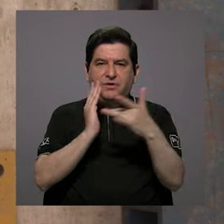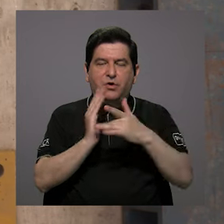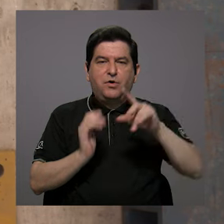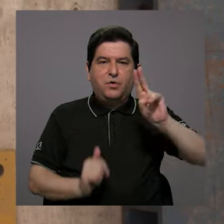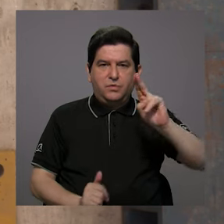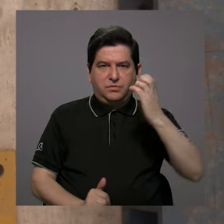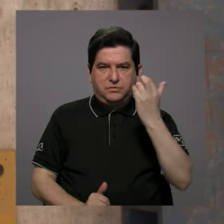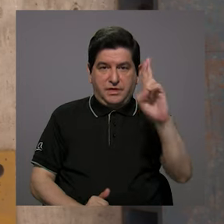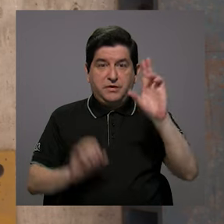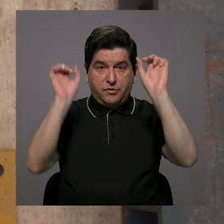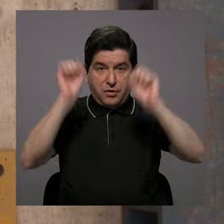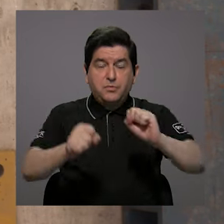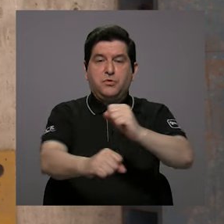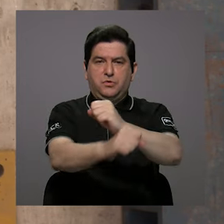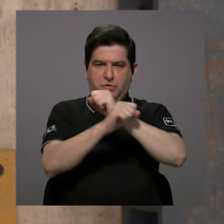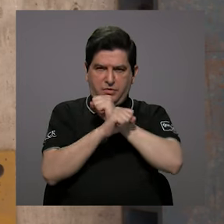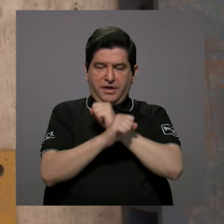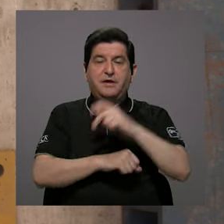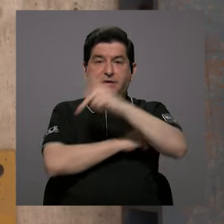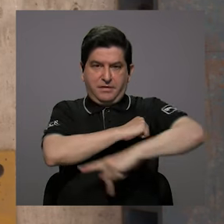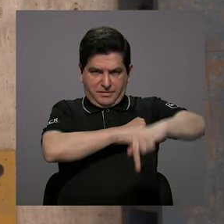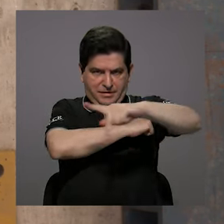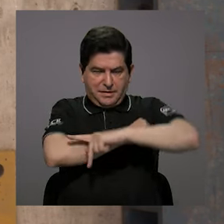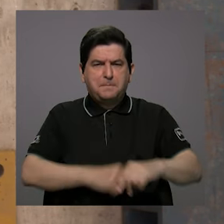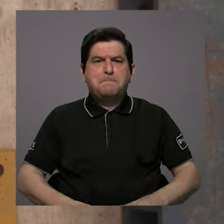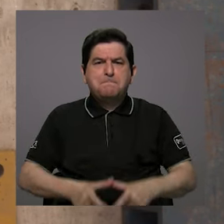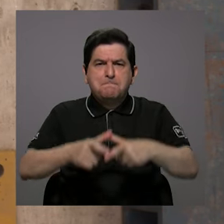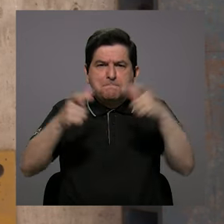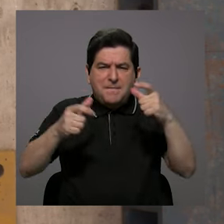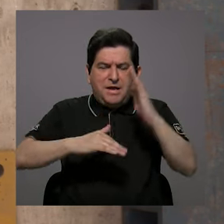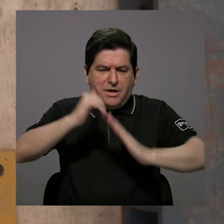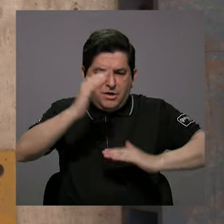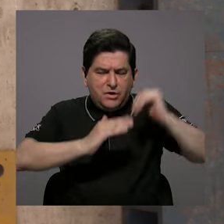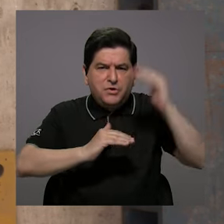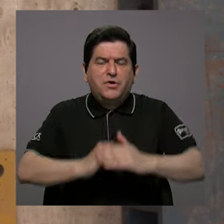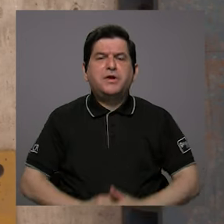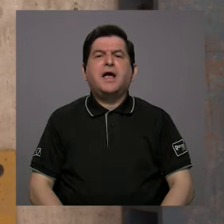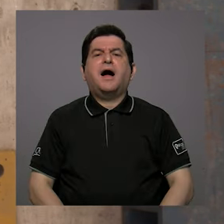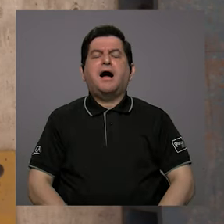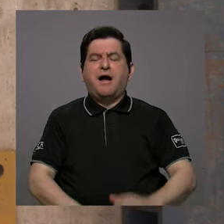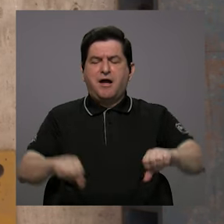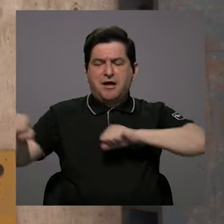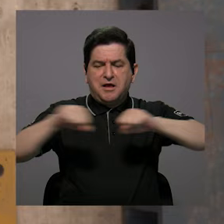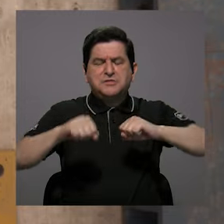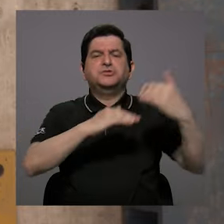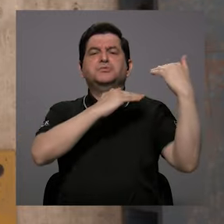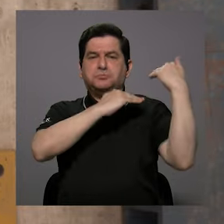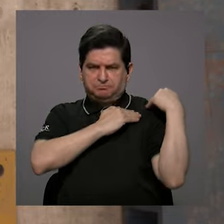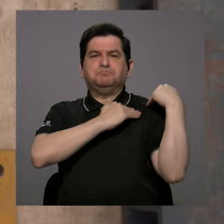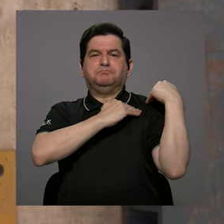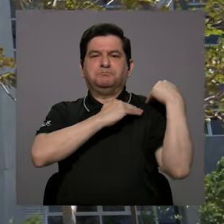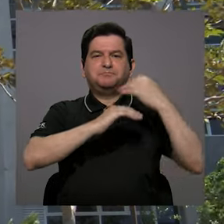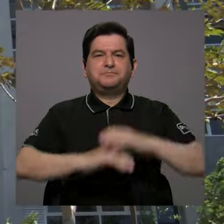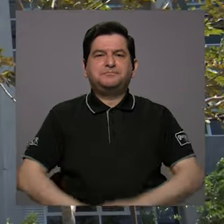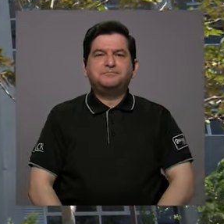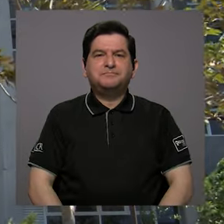Universidad de Costa Rica, podemos estar seguros que en nuestro país la mayoría de construcciones son sismoresistentes.